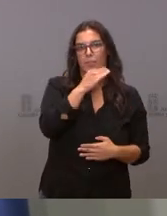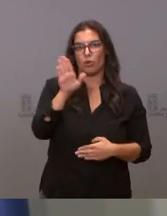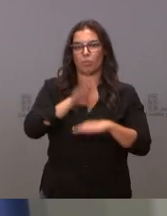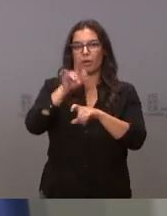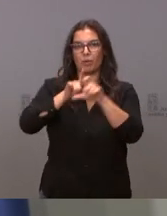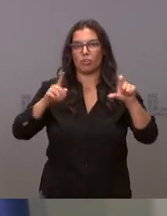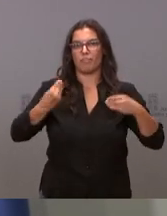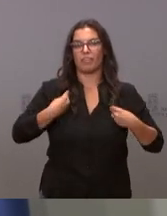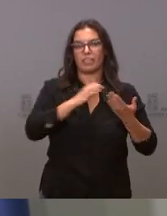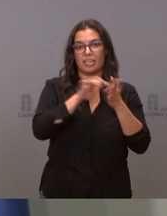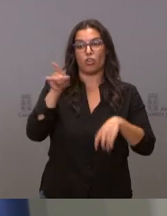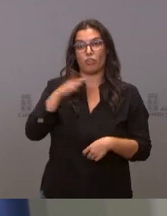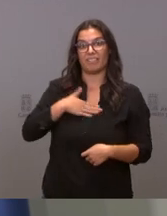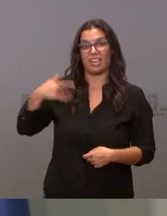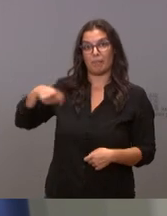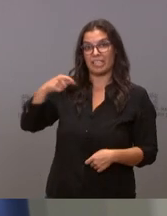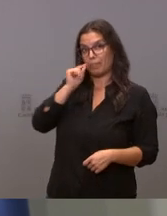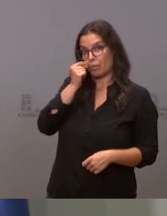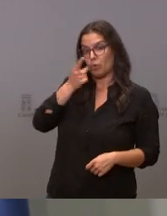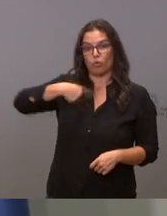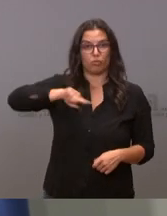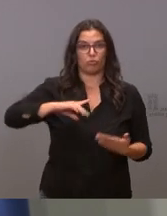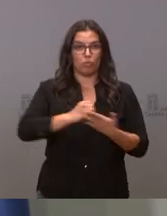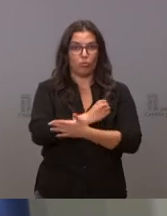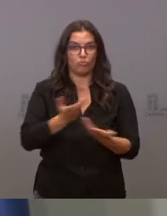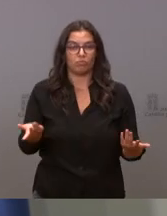Castilla eso es lo que pretende el presidente y lo que pretendemos todos